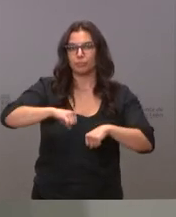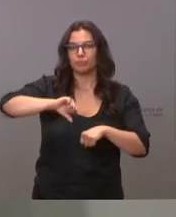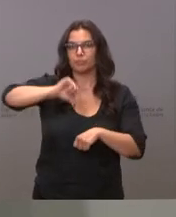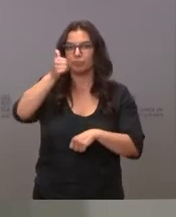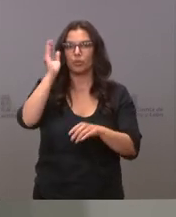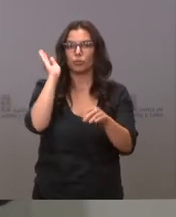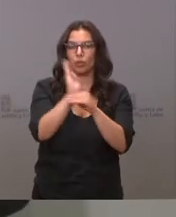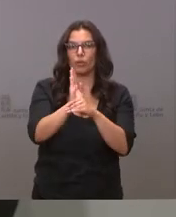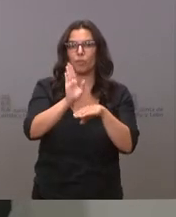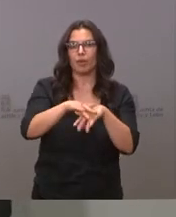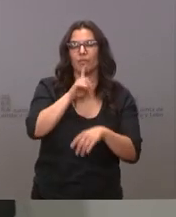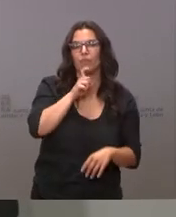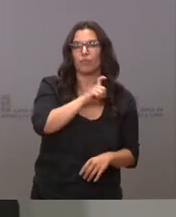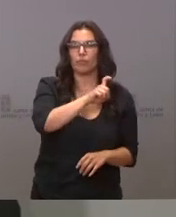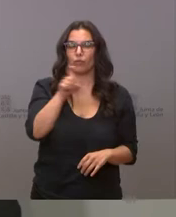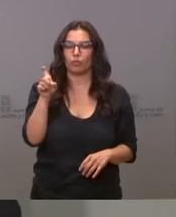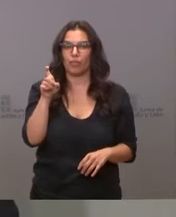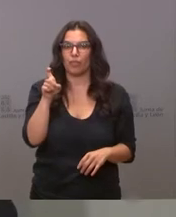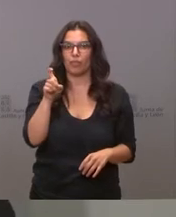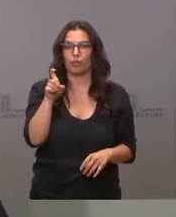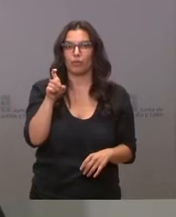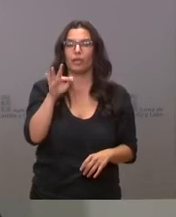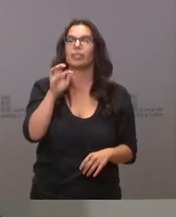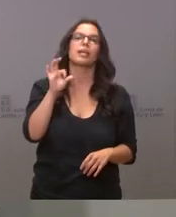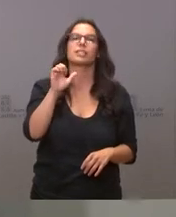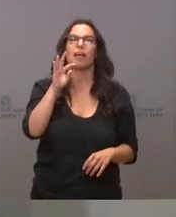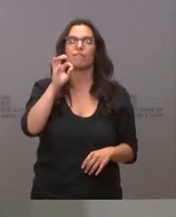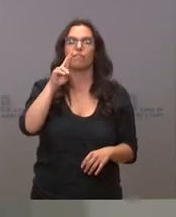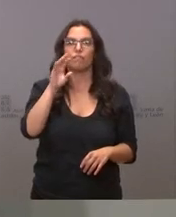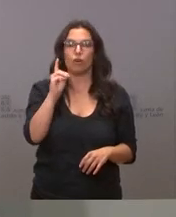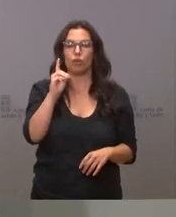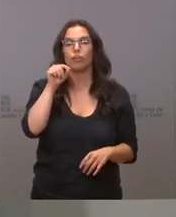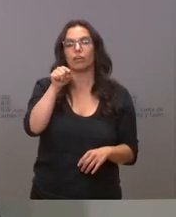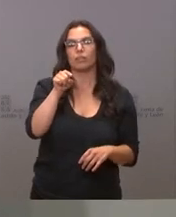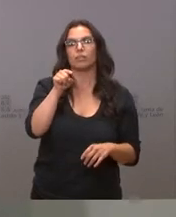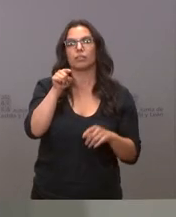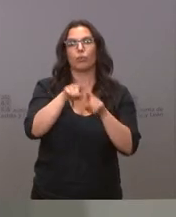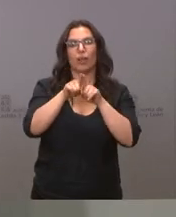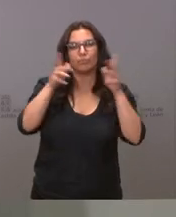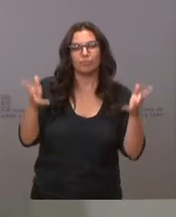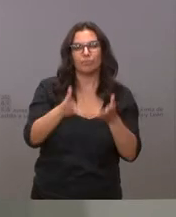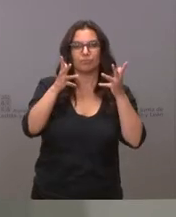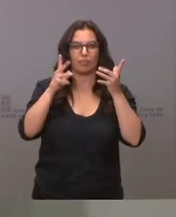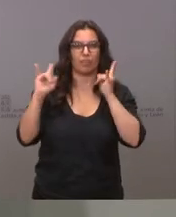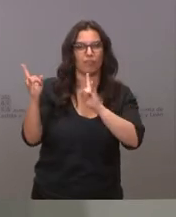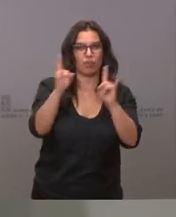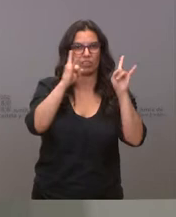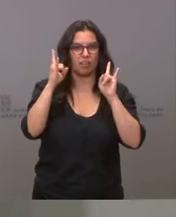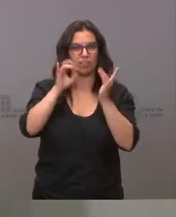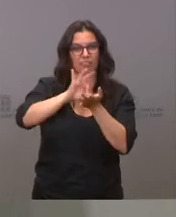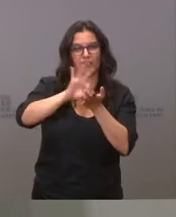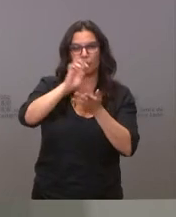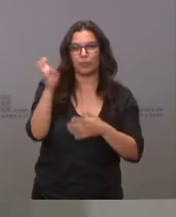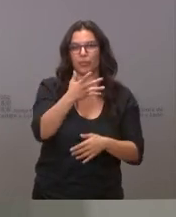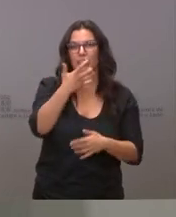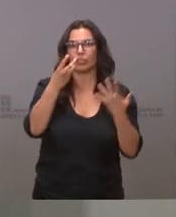a la Fundación CSEFOR, Centro de Servicios y Promoción Forestal, de 560